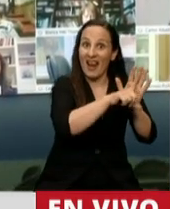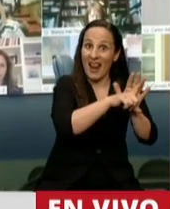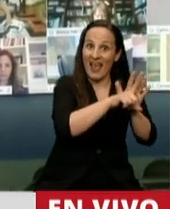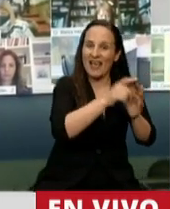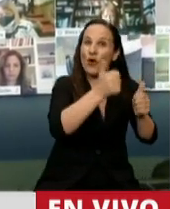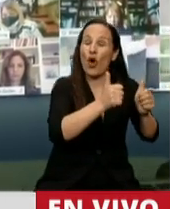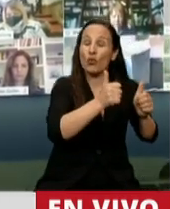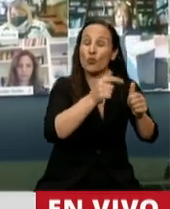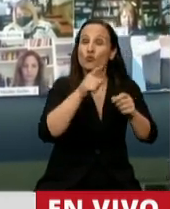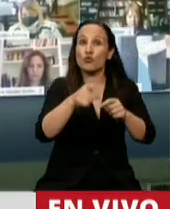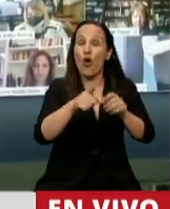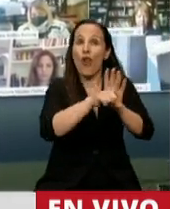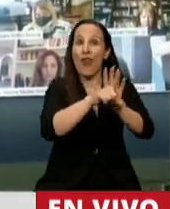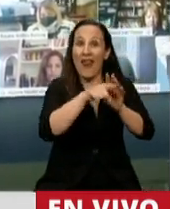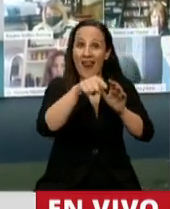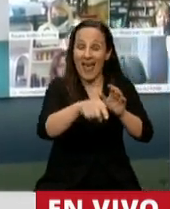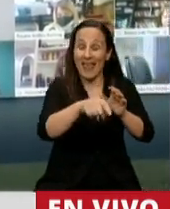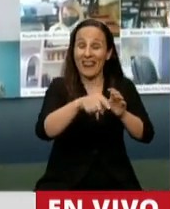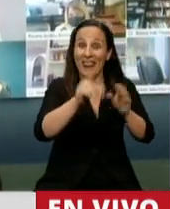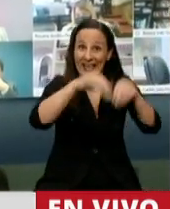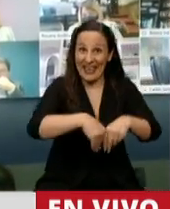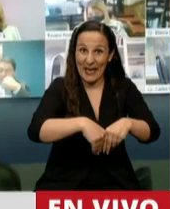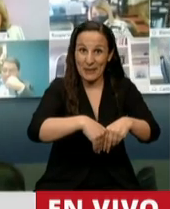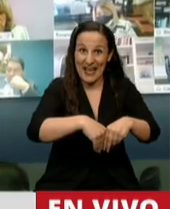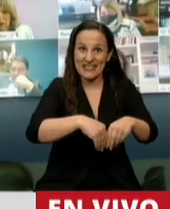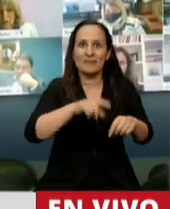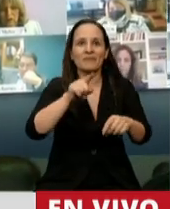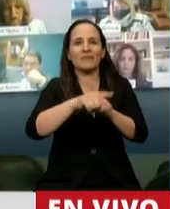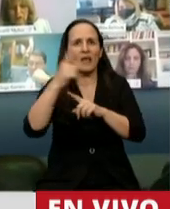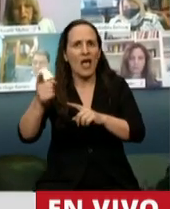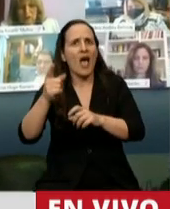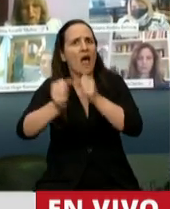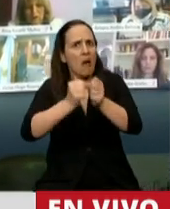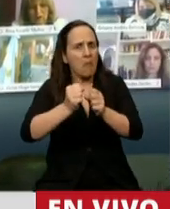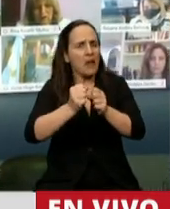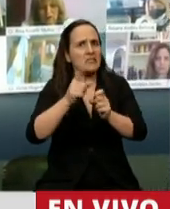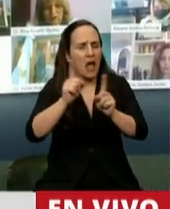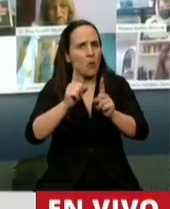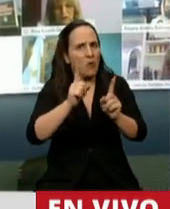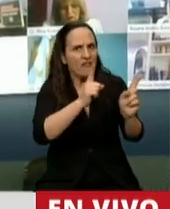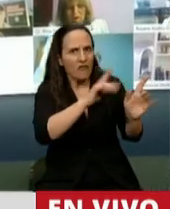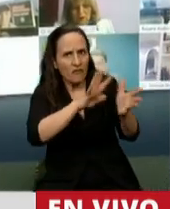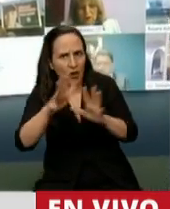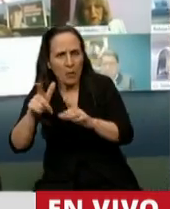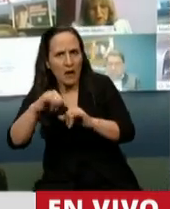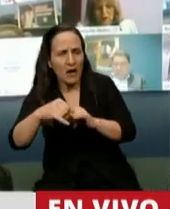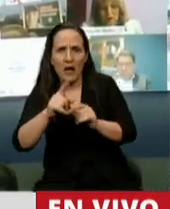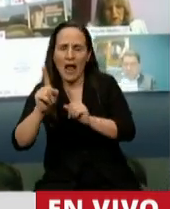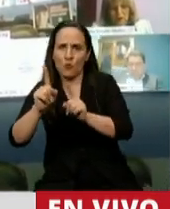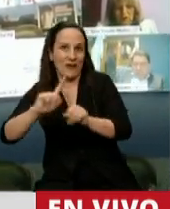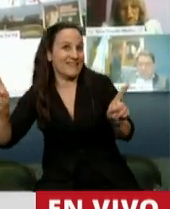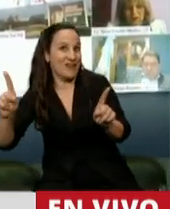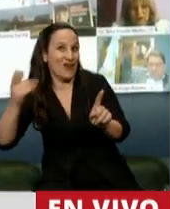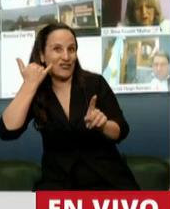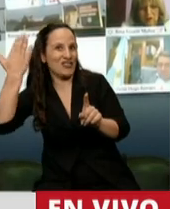la ley de quiebras, y en esto tenemos empresas con continuidad y sin continuidad. Mire, créame que el artículo 11 de la